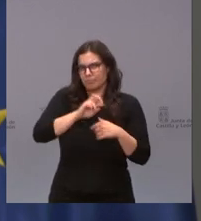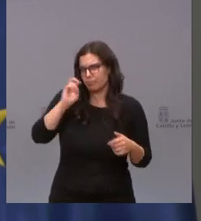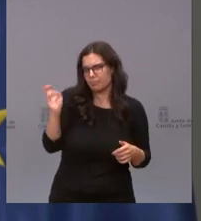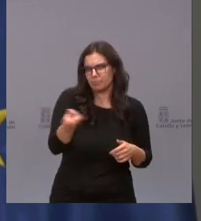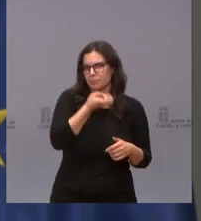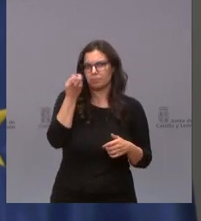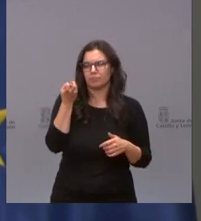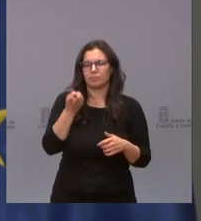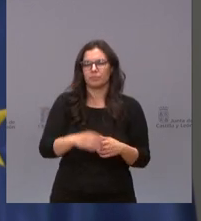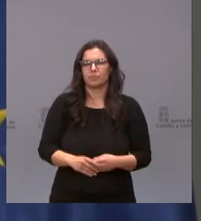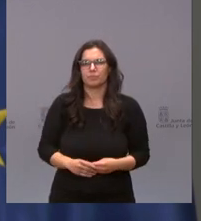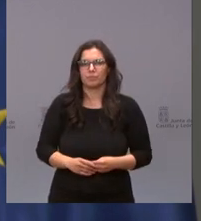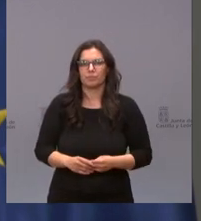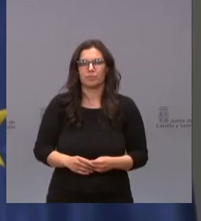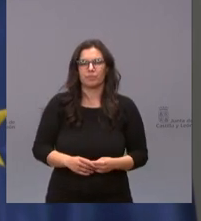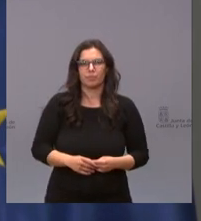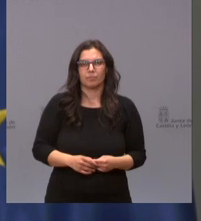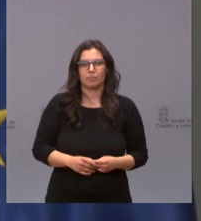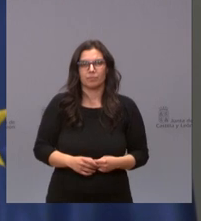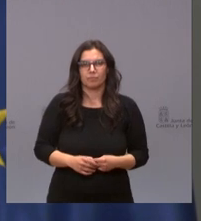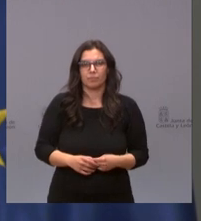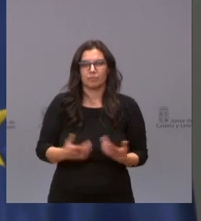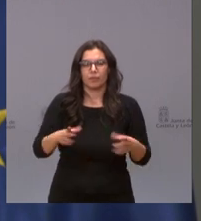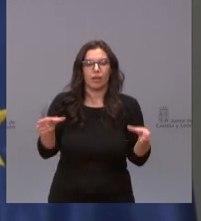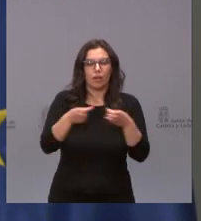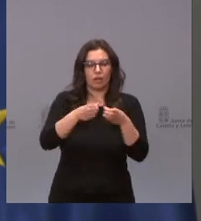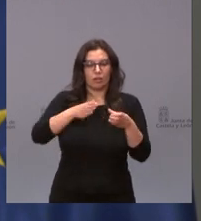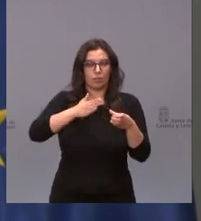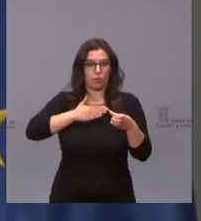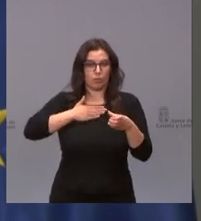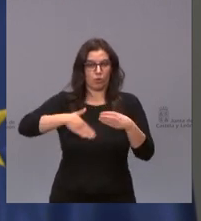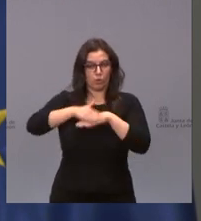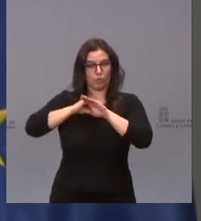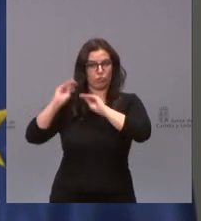de las comunidades autónomas, independientemente de por qué partidos estén gobernados,